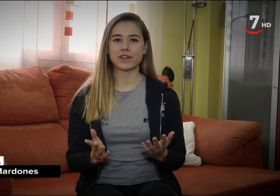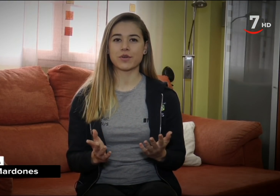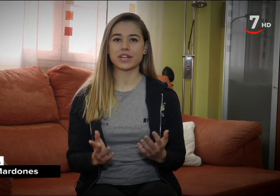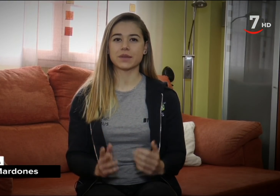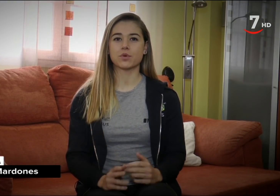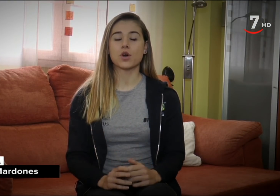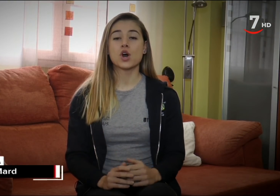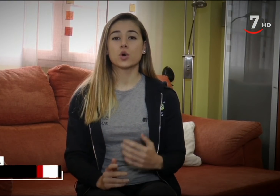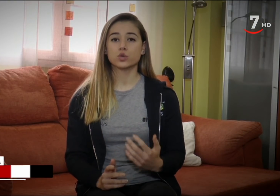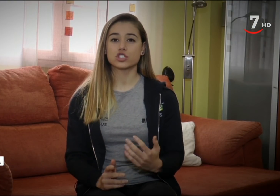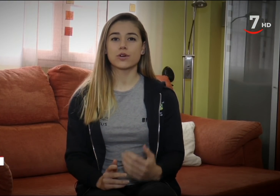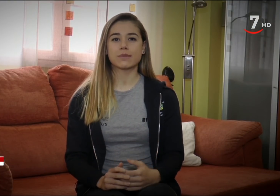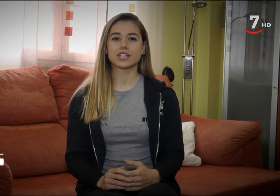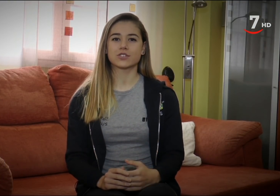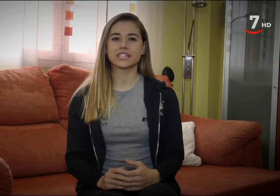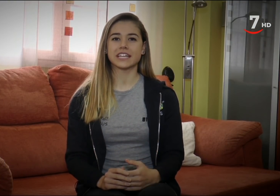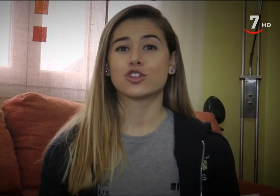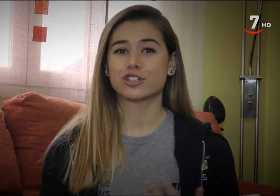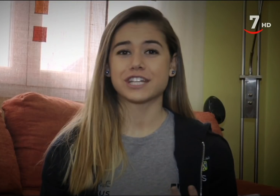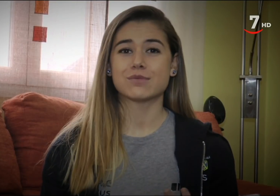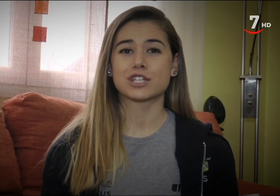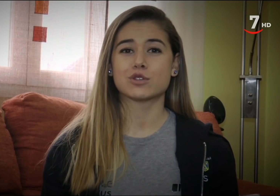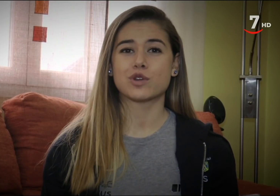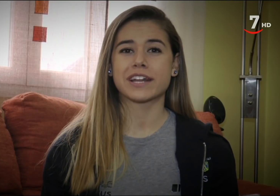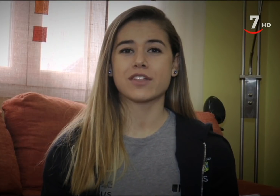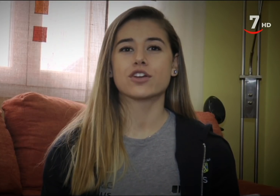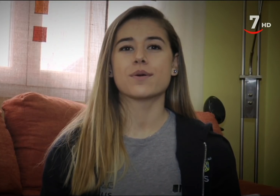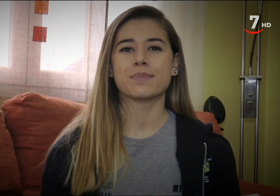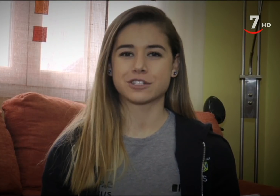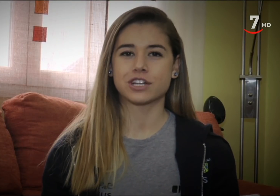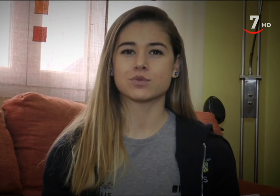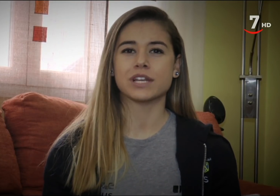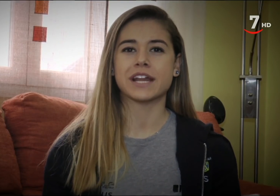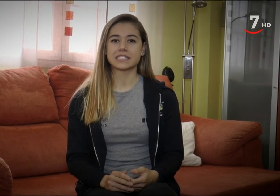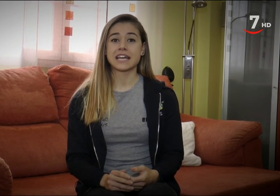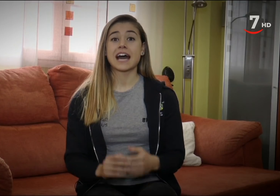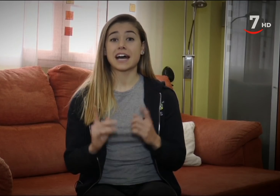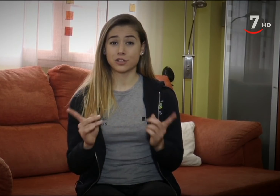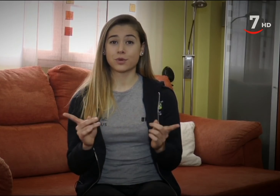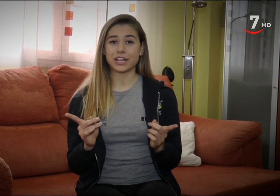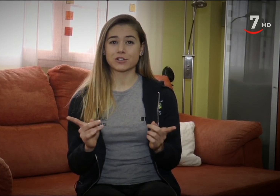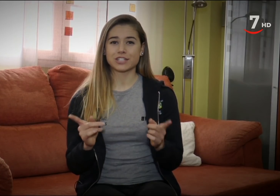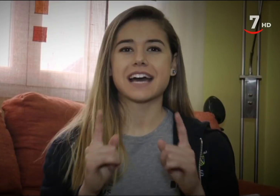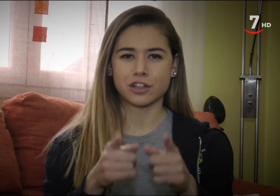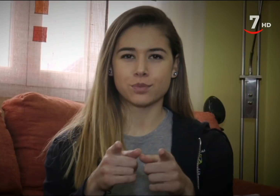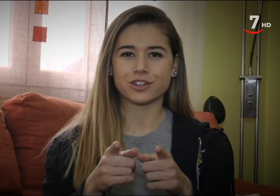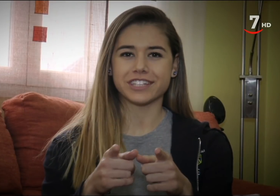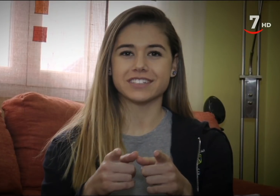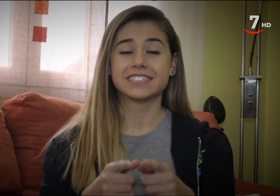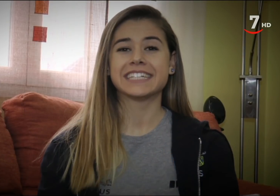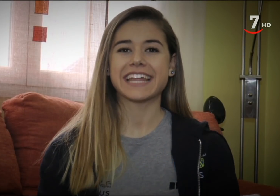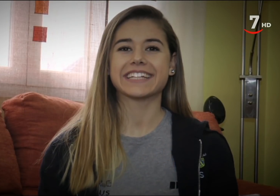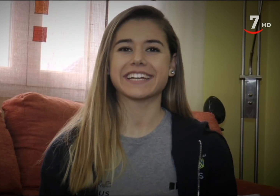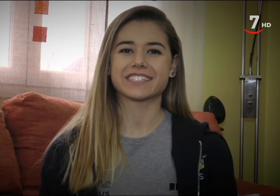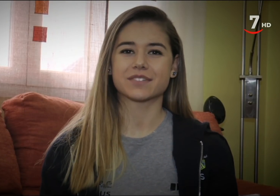esto es un trabajo en equipo. Juntos lo vamos a conseguir. Todos tenemos a nuestro alrededor personas vulnerables. Hazlo por ellos. Hazlo por ti.